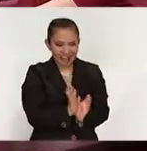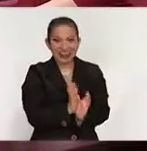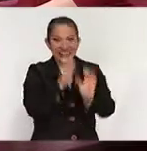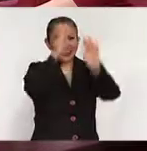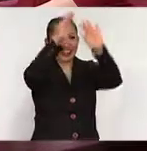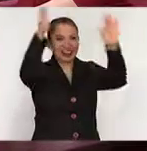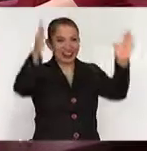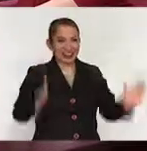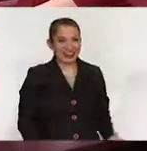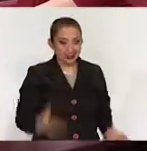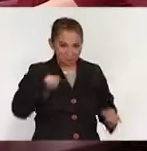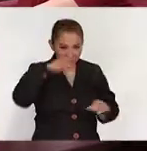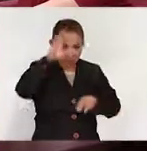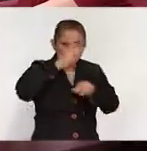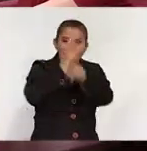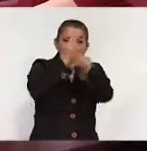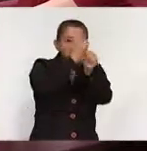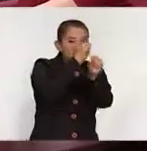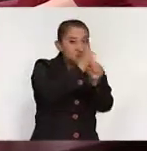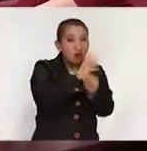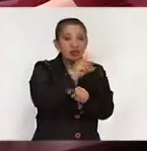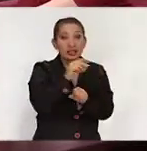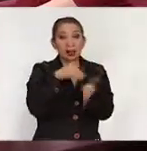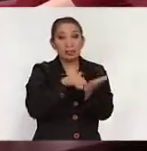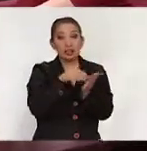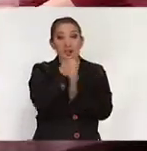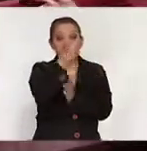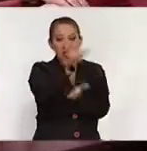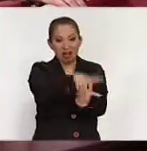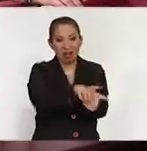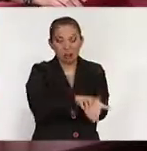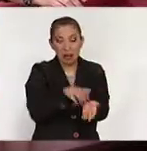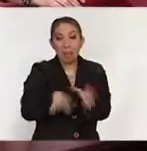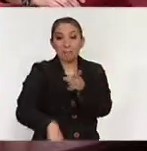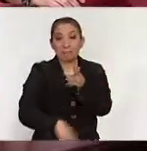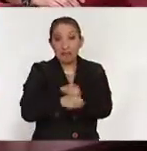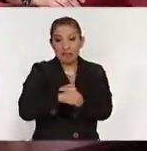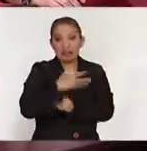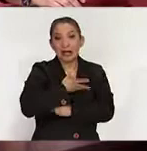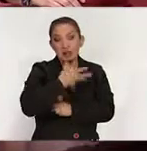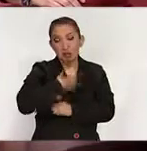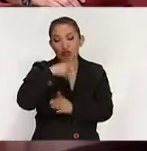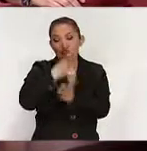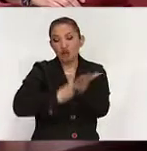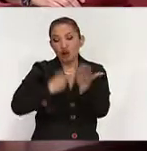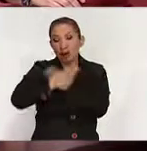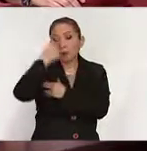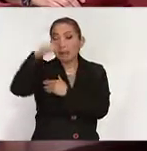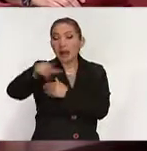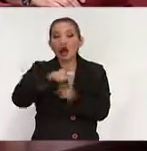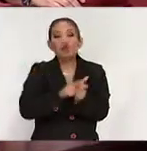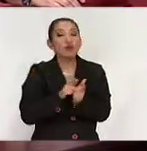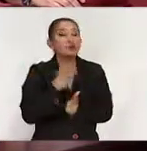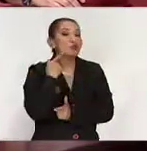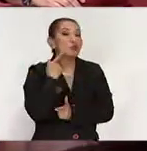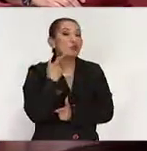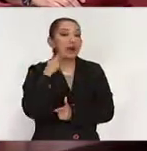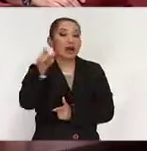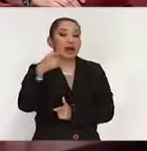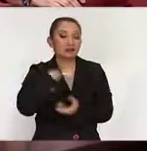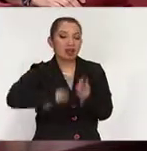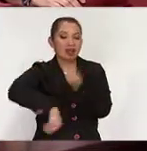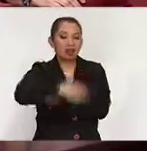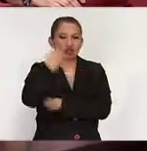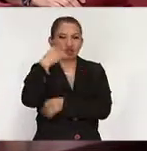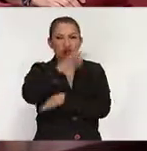que sean rescatables y con esto ahorramos 80 millones de pesos adicionalmente tenemos programas para que los partidos políticos reciclen